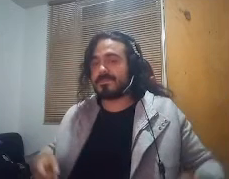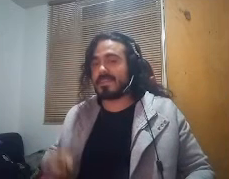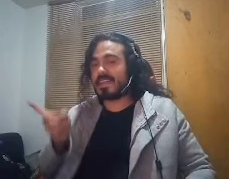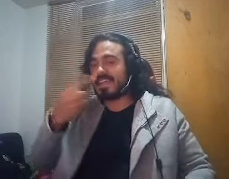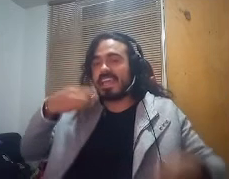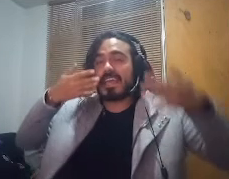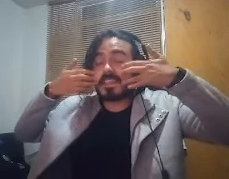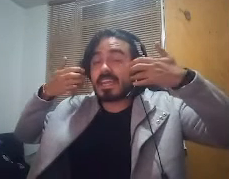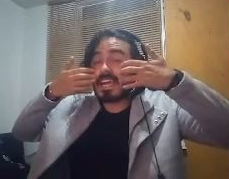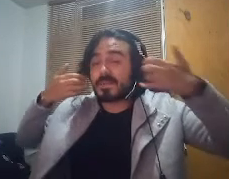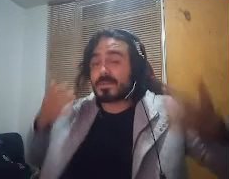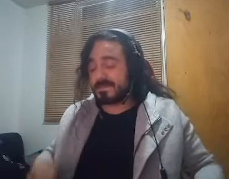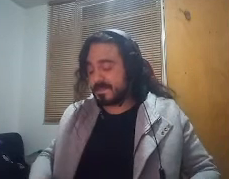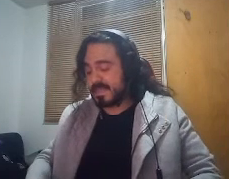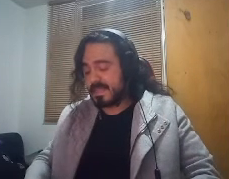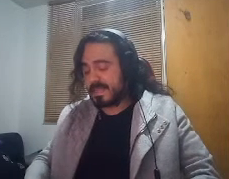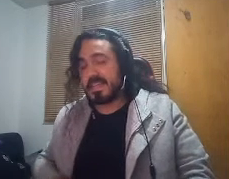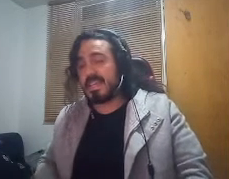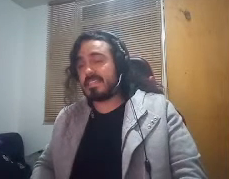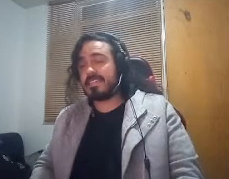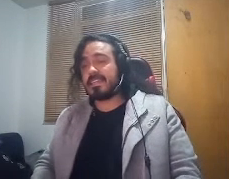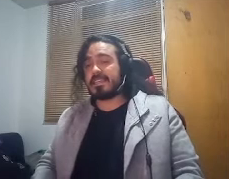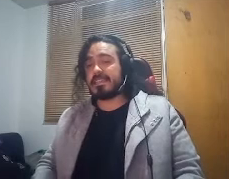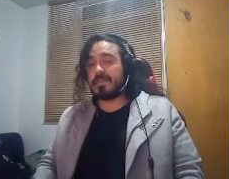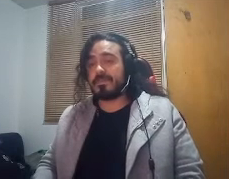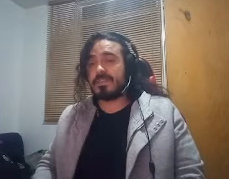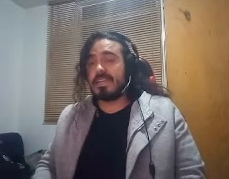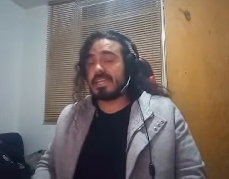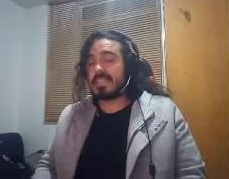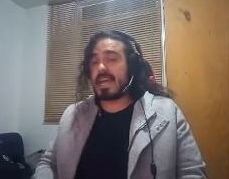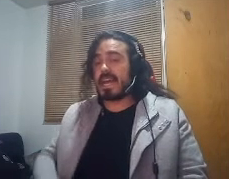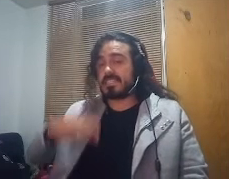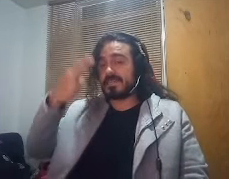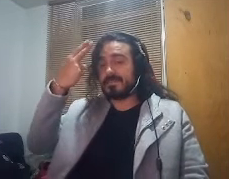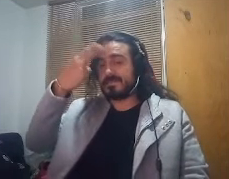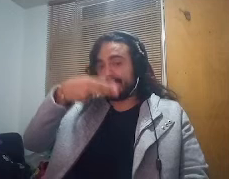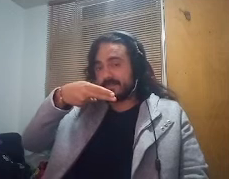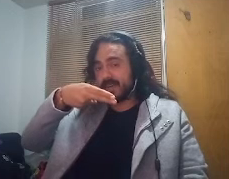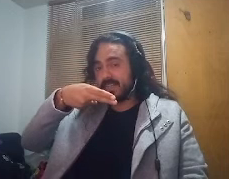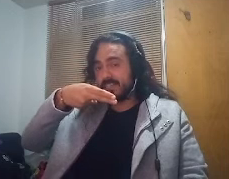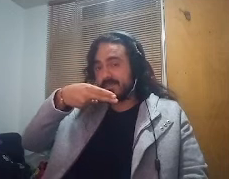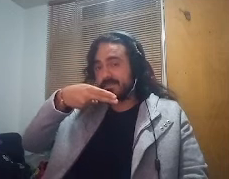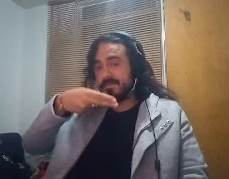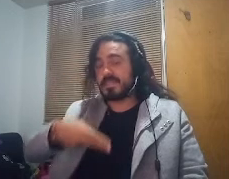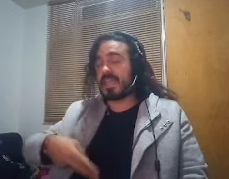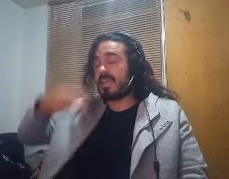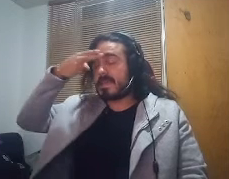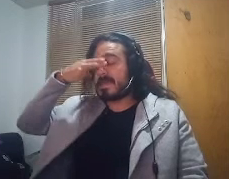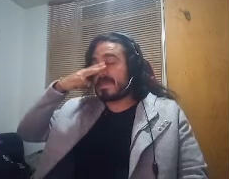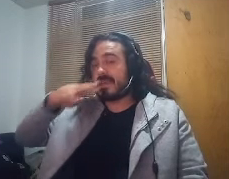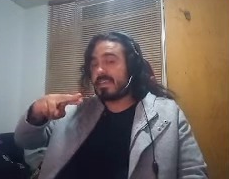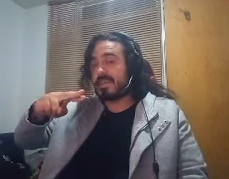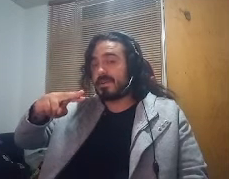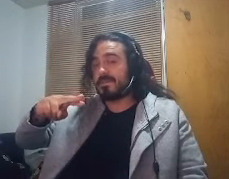g de gato la siguiente que tenemos es la h h de